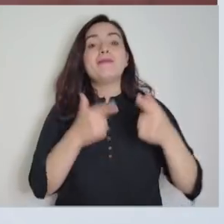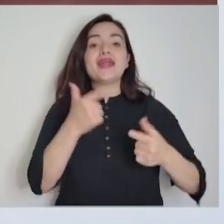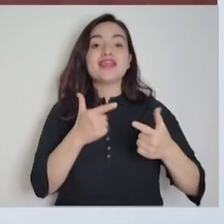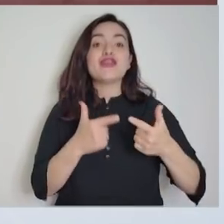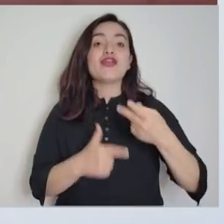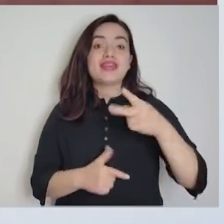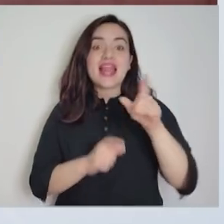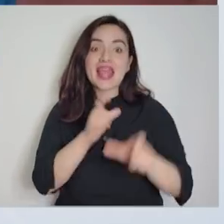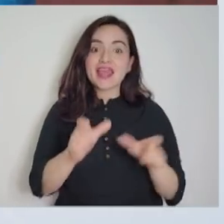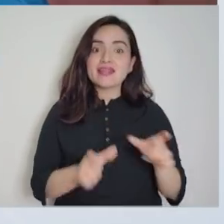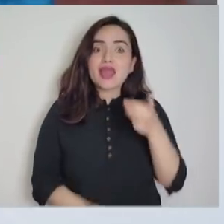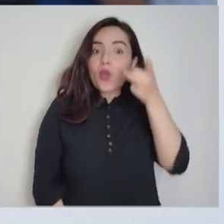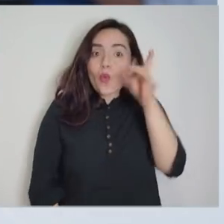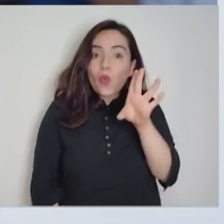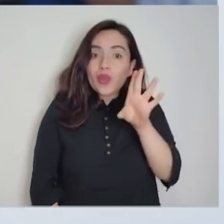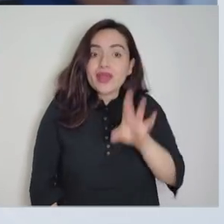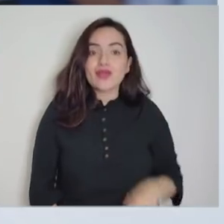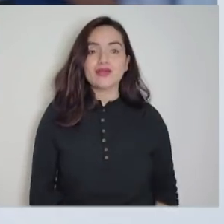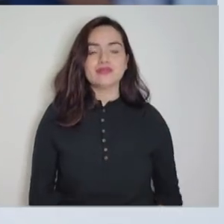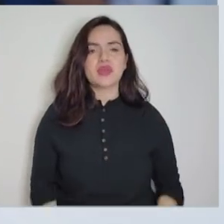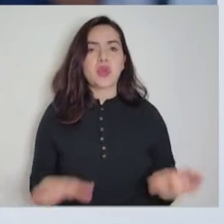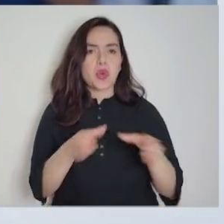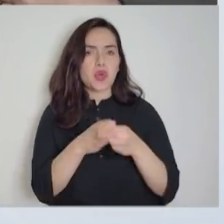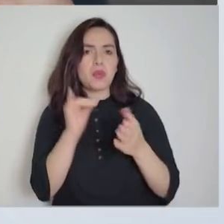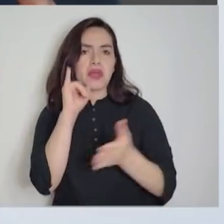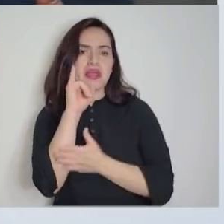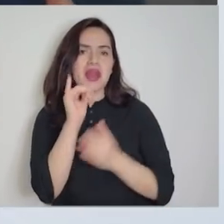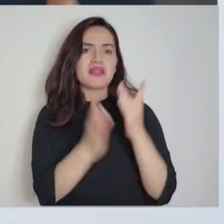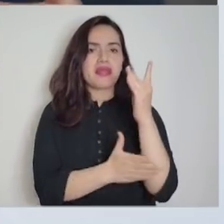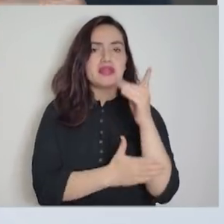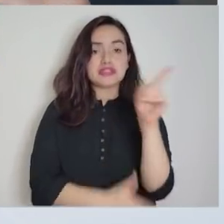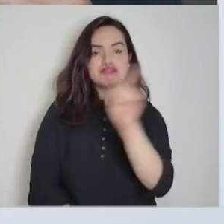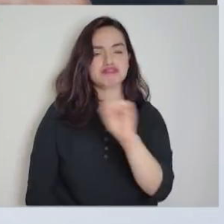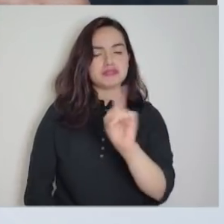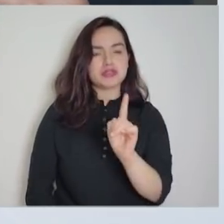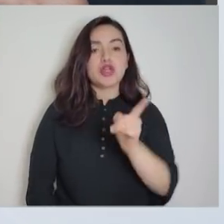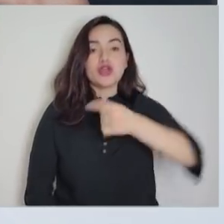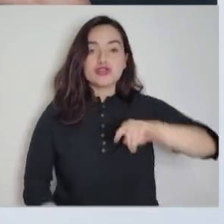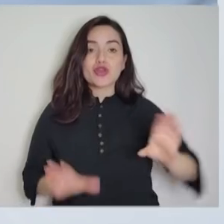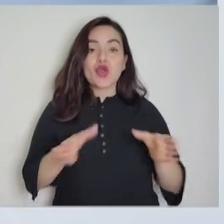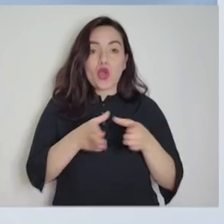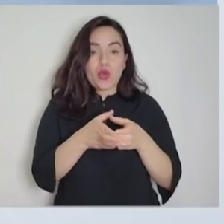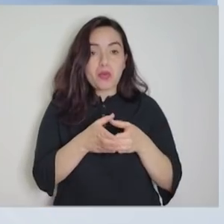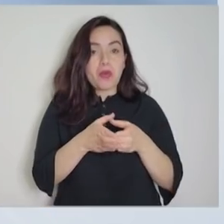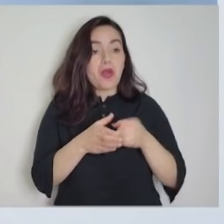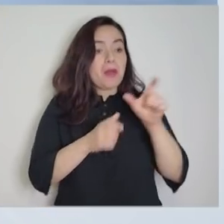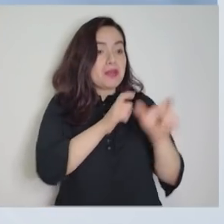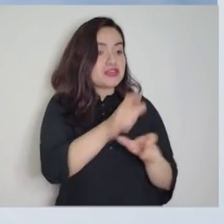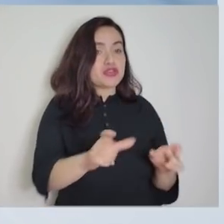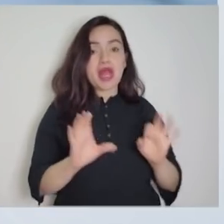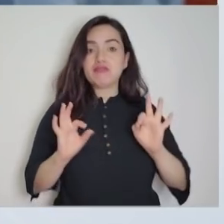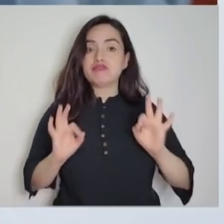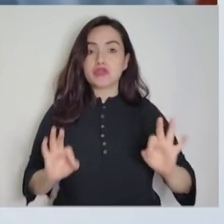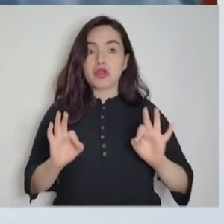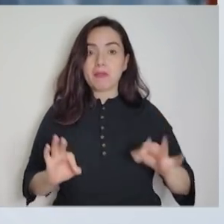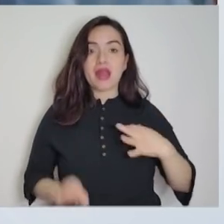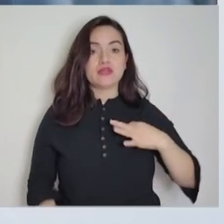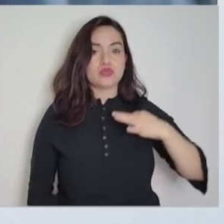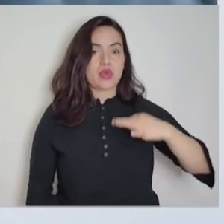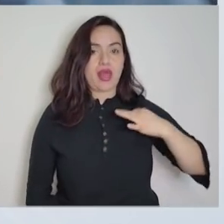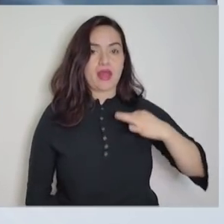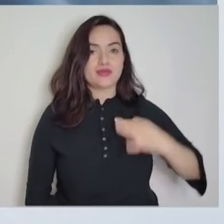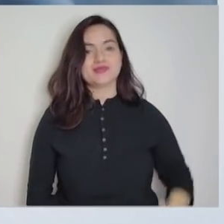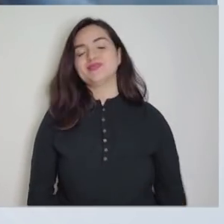Yo votaría por el Partido de Gente porque somos los únicos que no somos ni de izquierda ni de derecha. Somos un partido conformado por